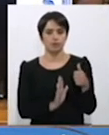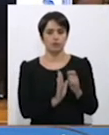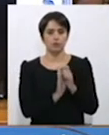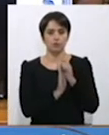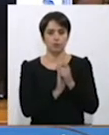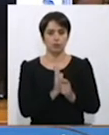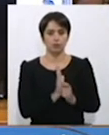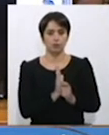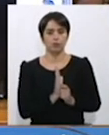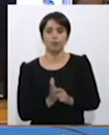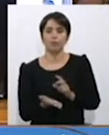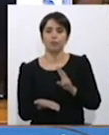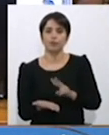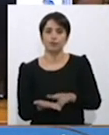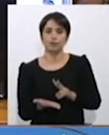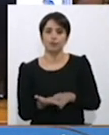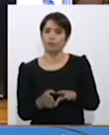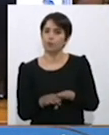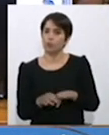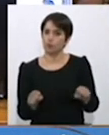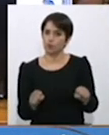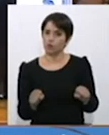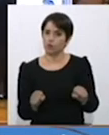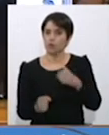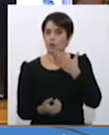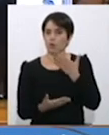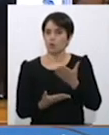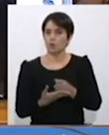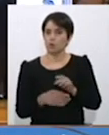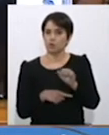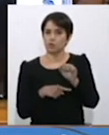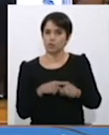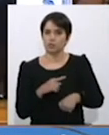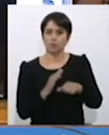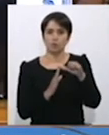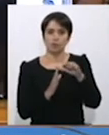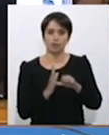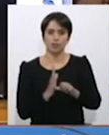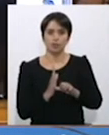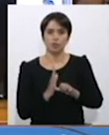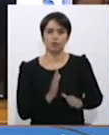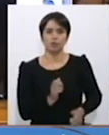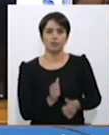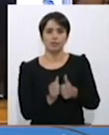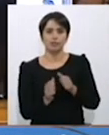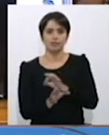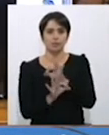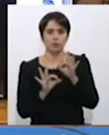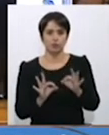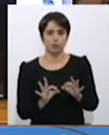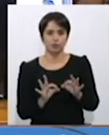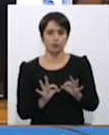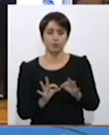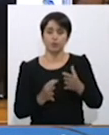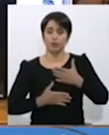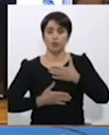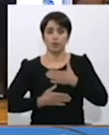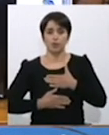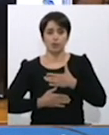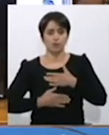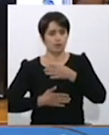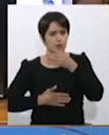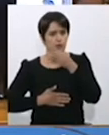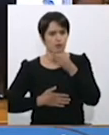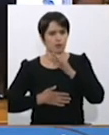de que efectivamente hubo un acuerdo unánime cuando se aprobó el estatuto de asistente de la educación y que se iba a definir el